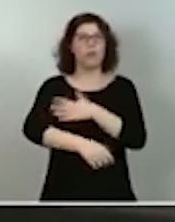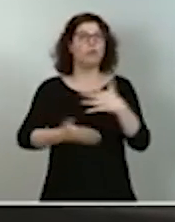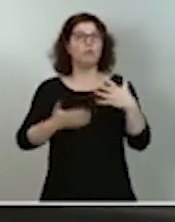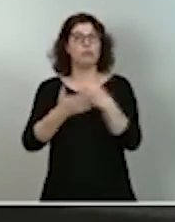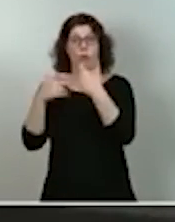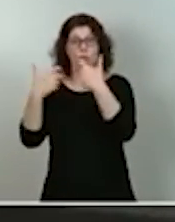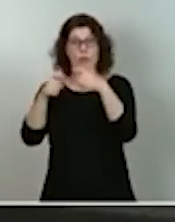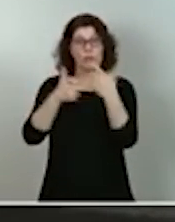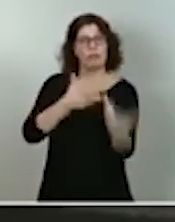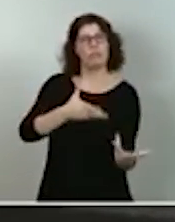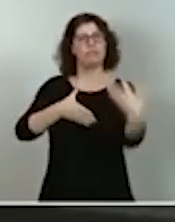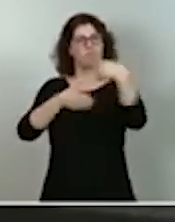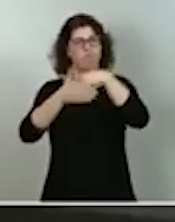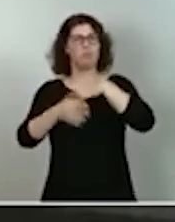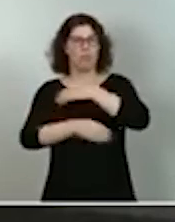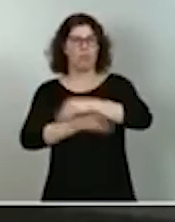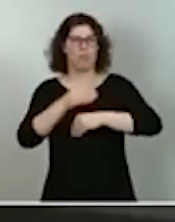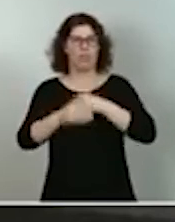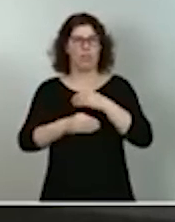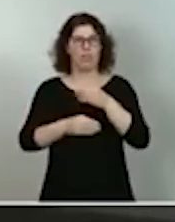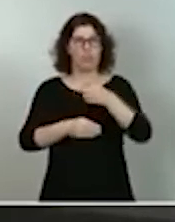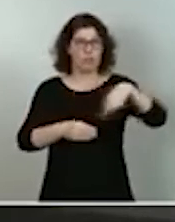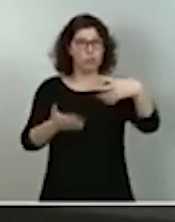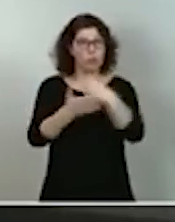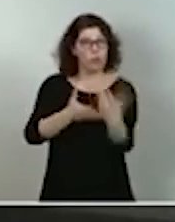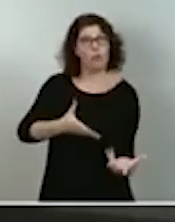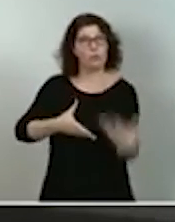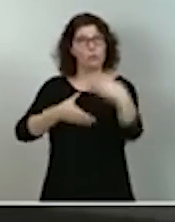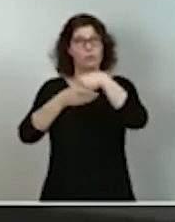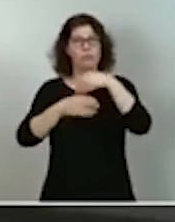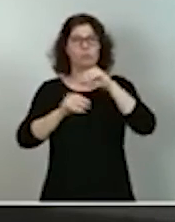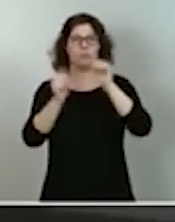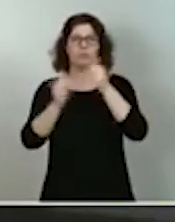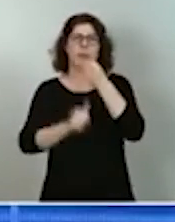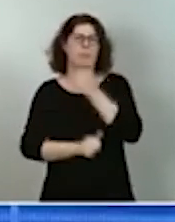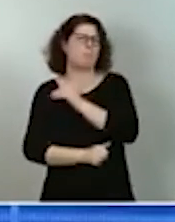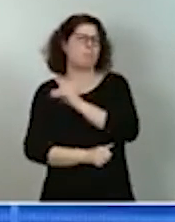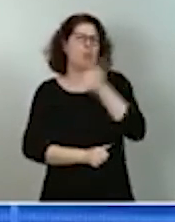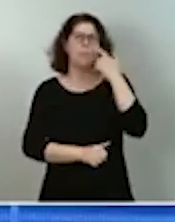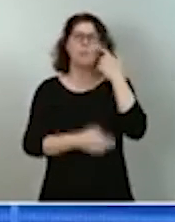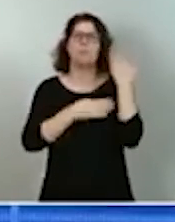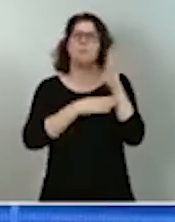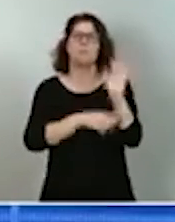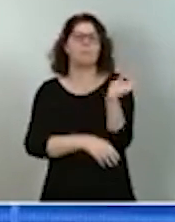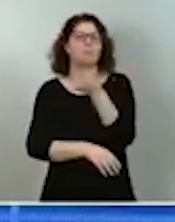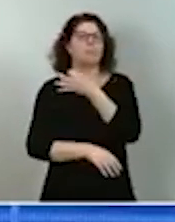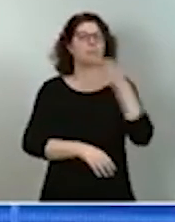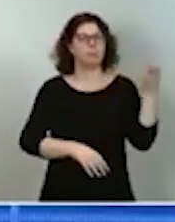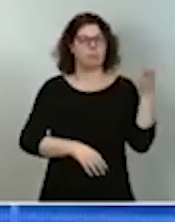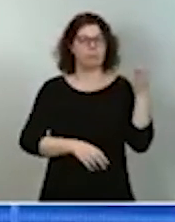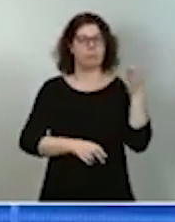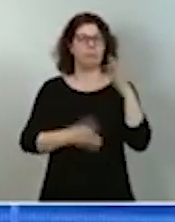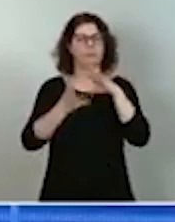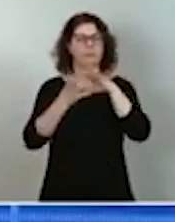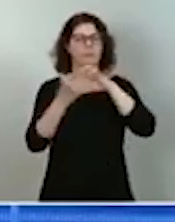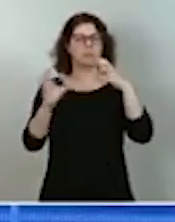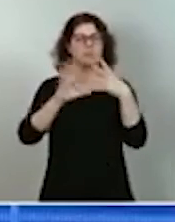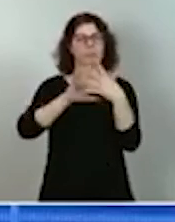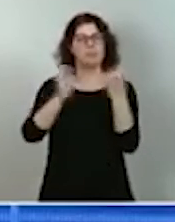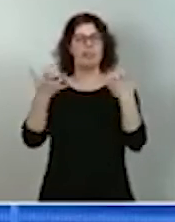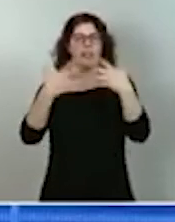que será la mejor manera y la manera también más ejemplar de cómo establecer sinergias con nuestros sectores privados.